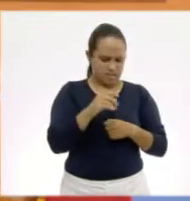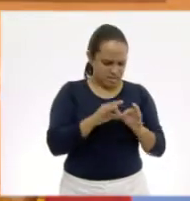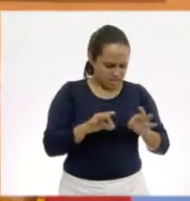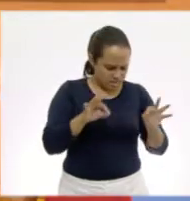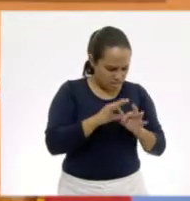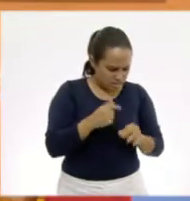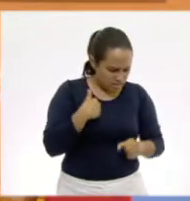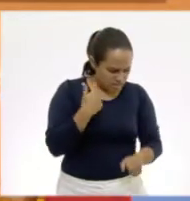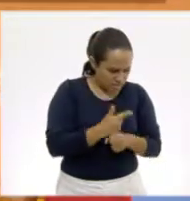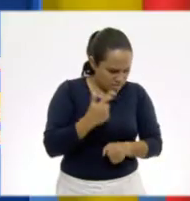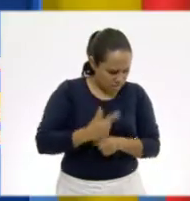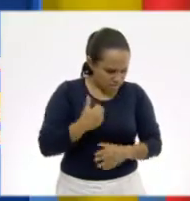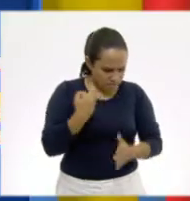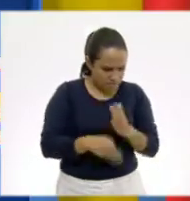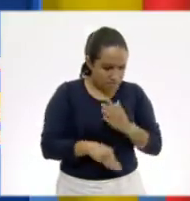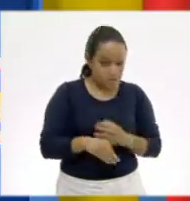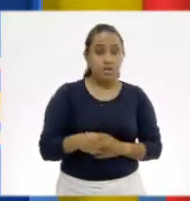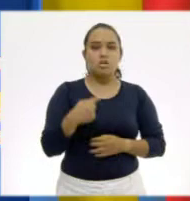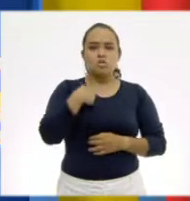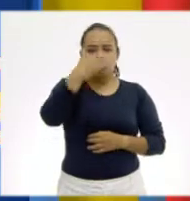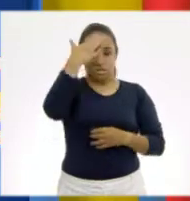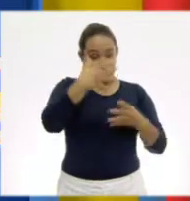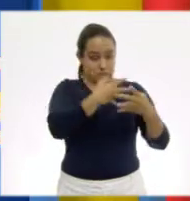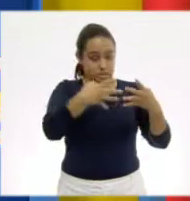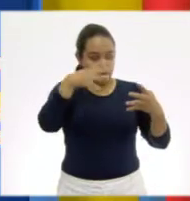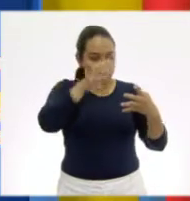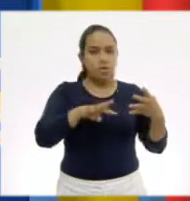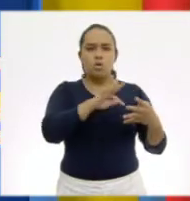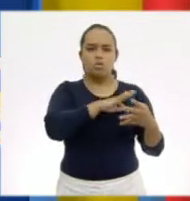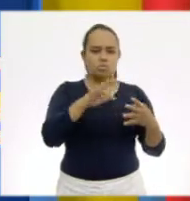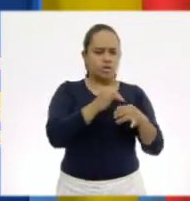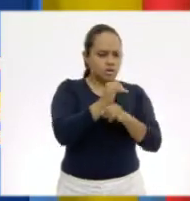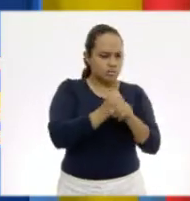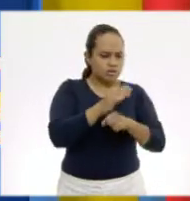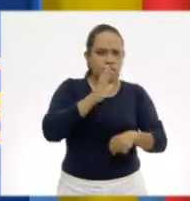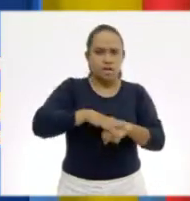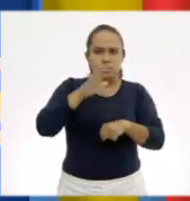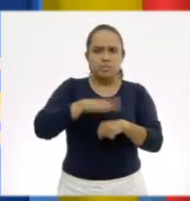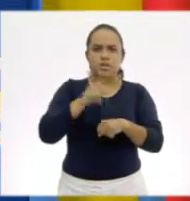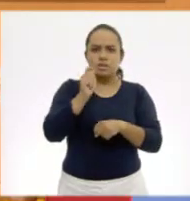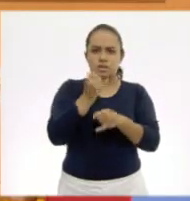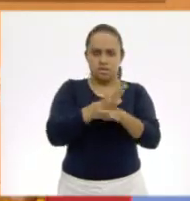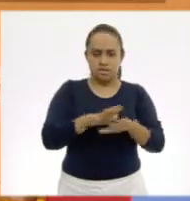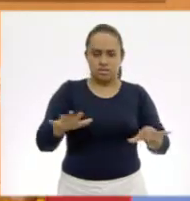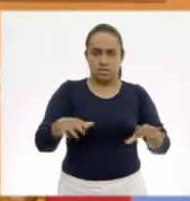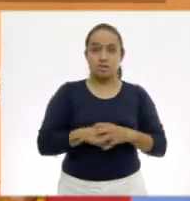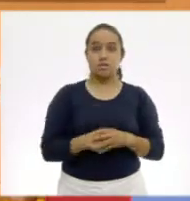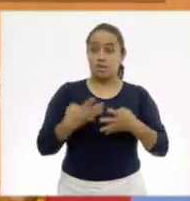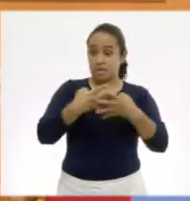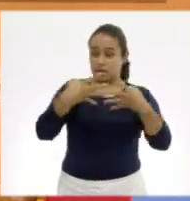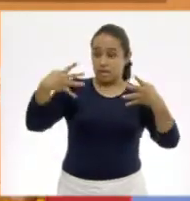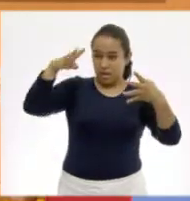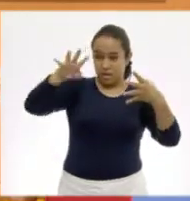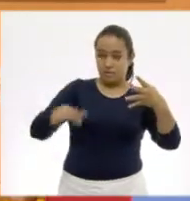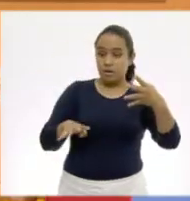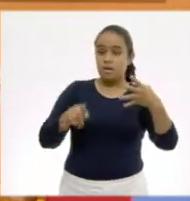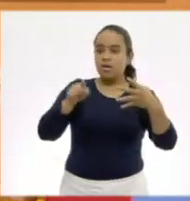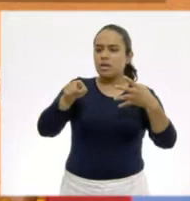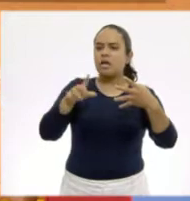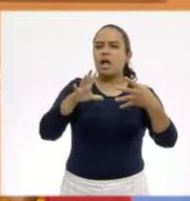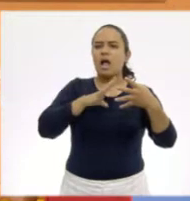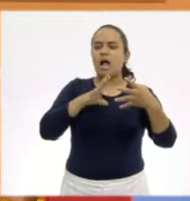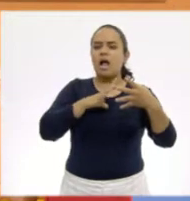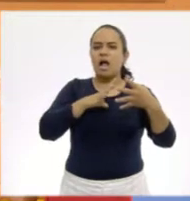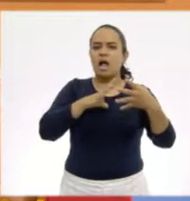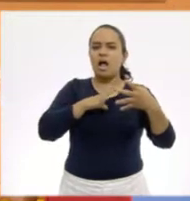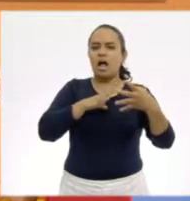conociendo y al saber una tabla podemos investigar más con información. Sí, si vemos una tabla y con algo que nos da unas